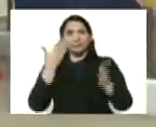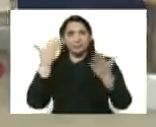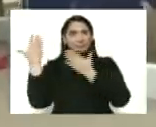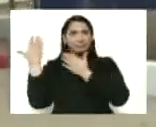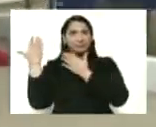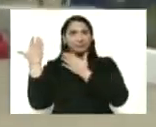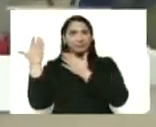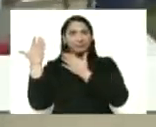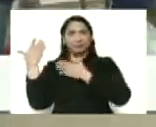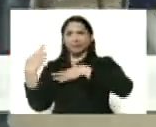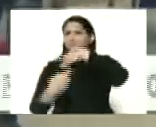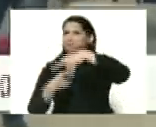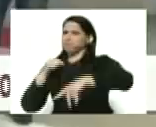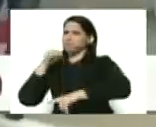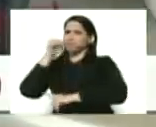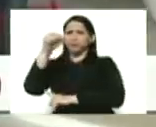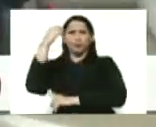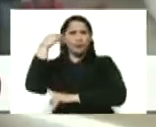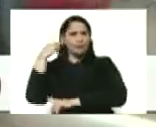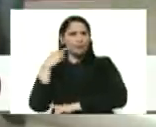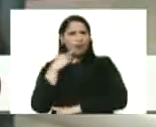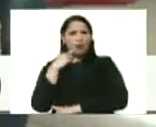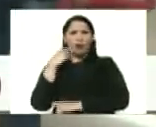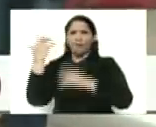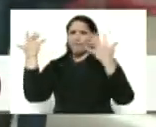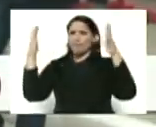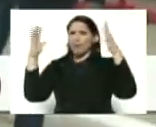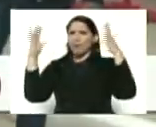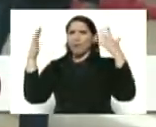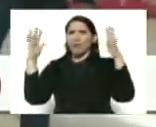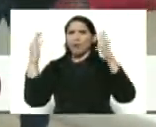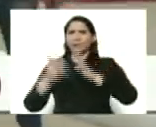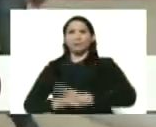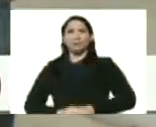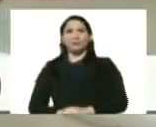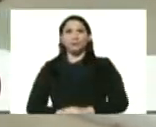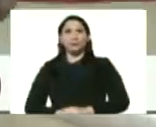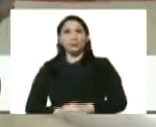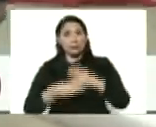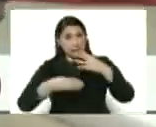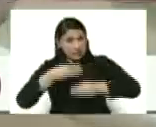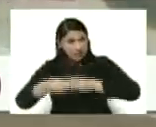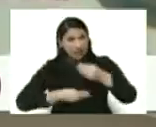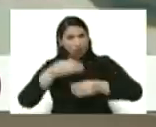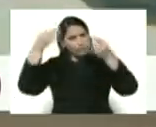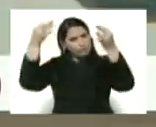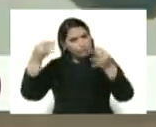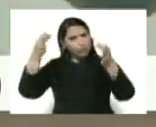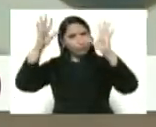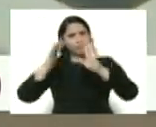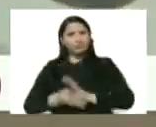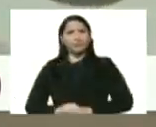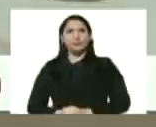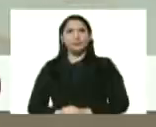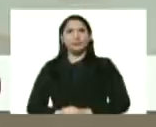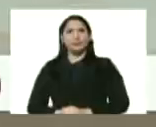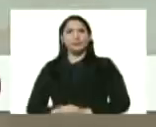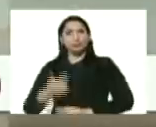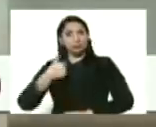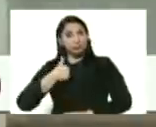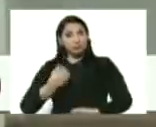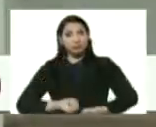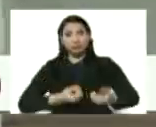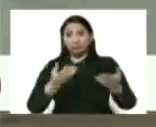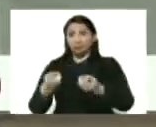La revolución bolivariana. Hechos, no palabras, hechos concretos. Aquí vamos a